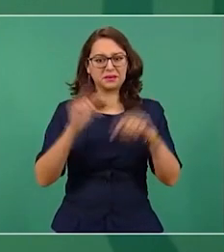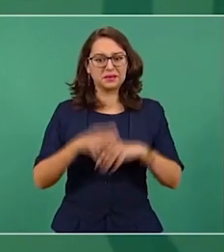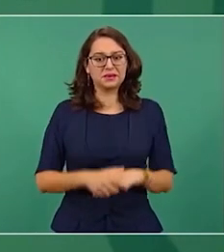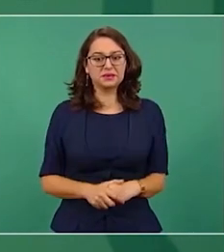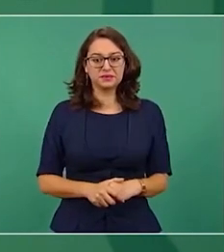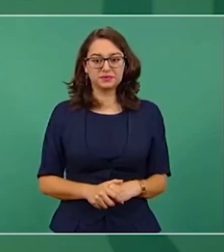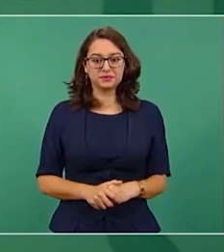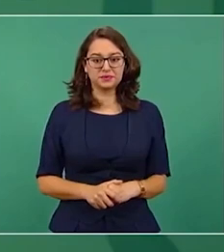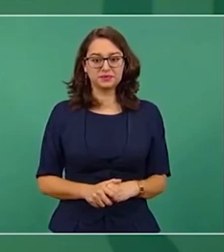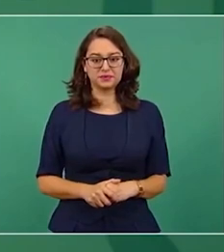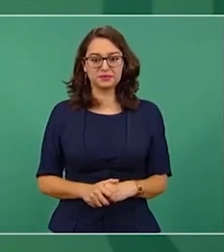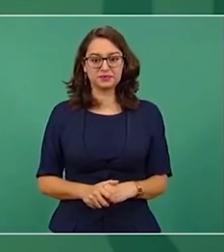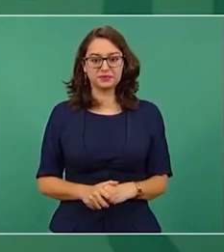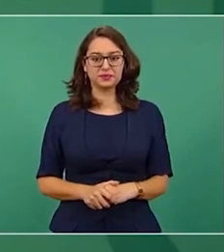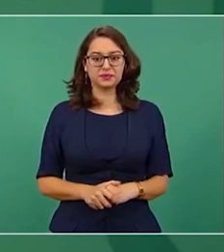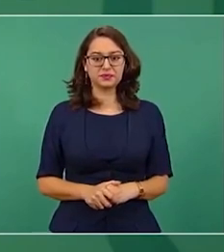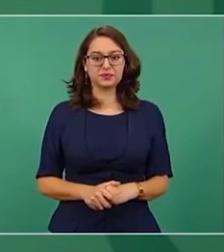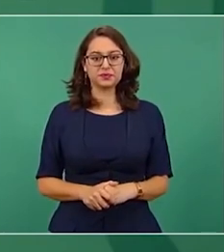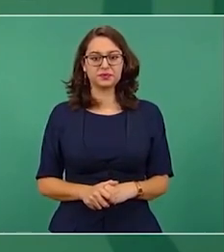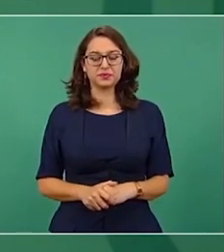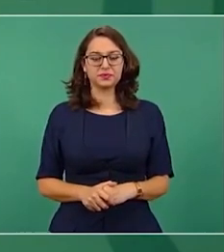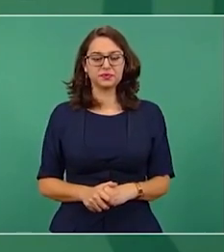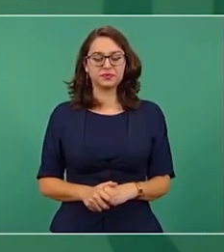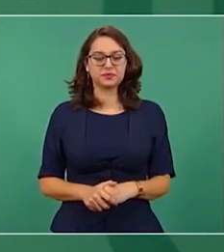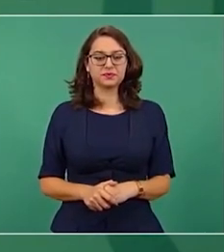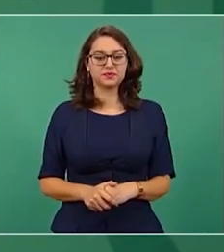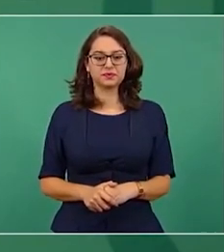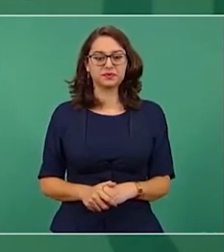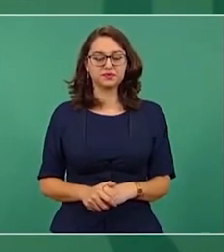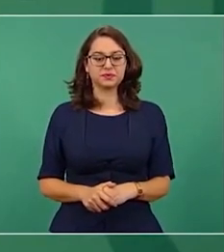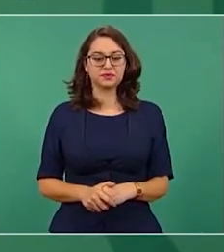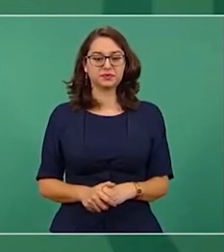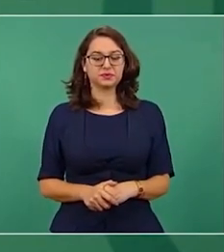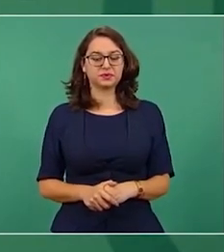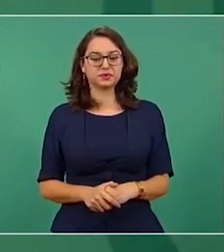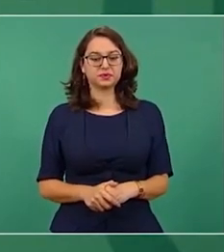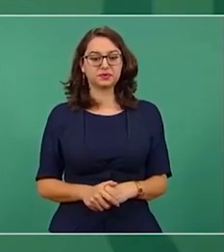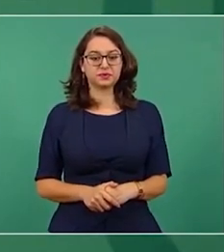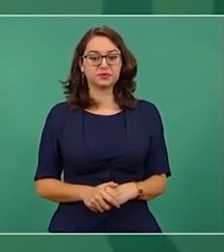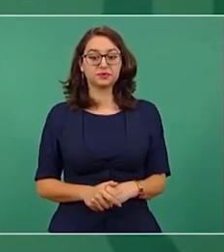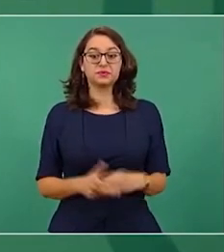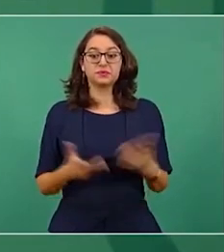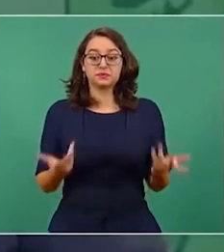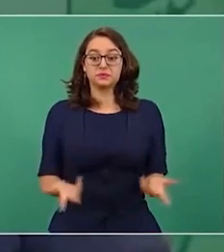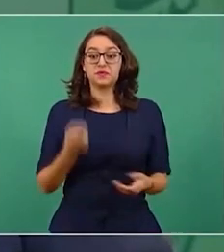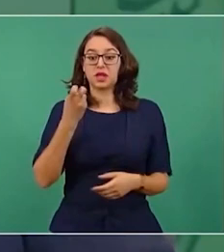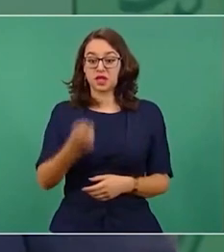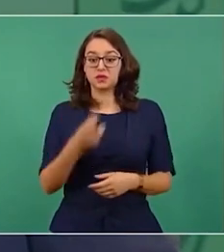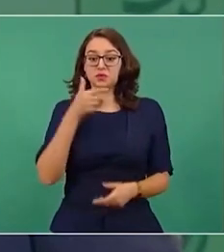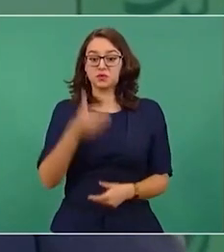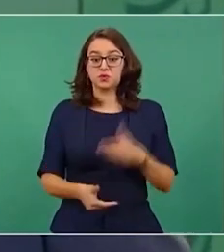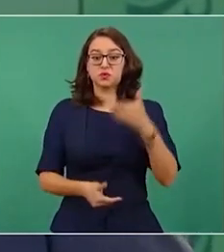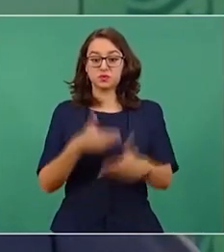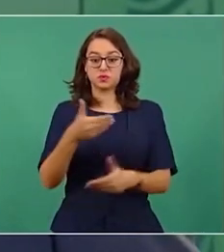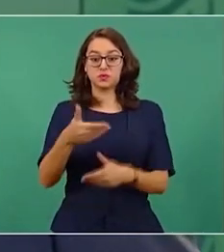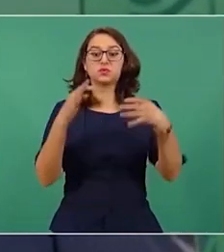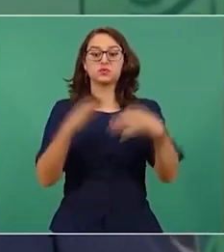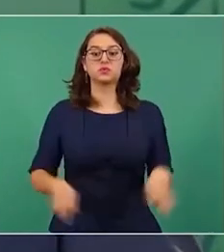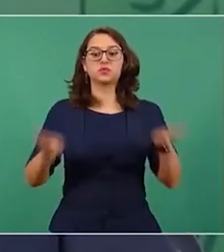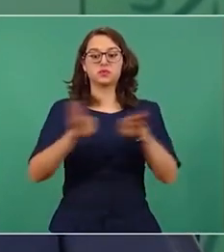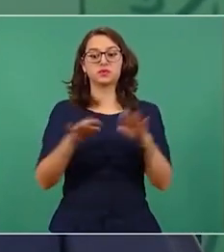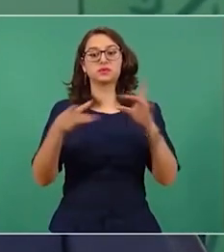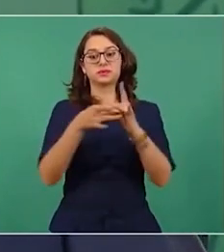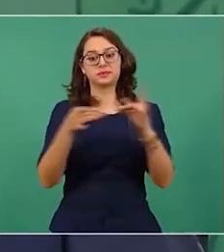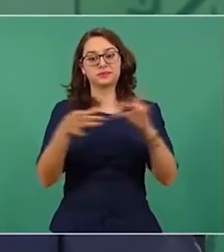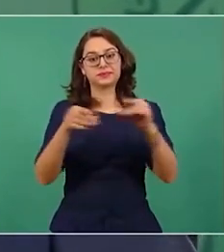es importante aclarar este proceso si la